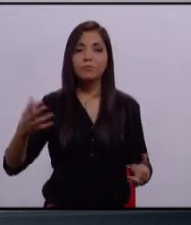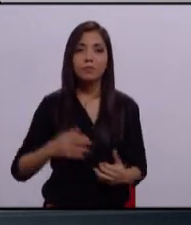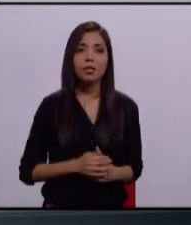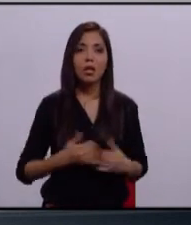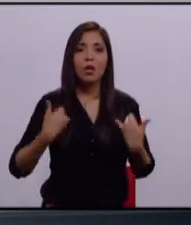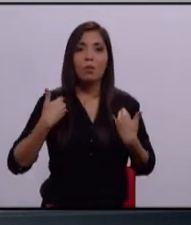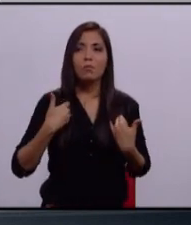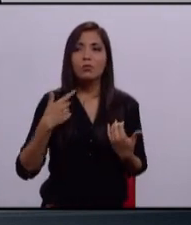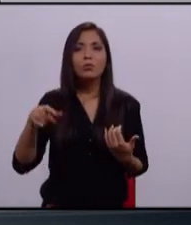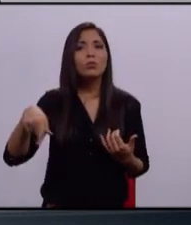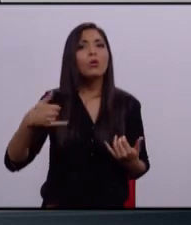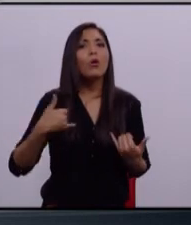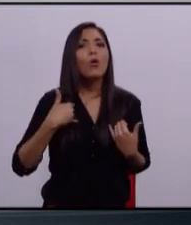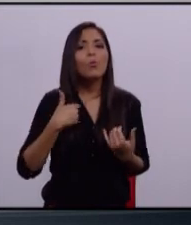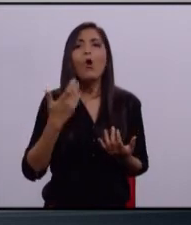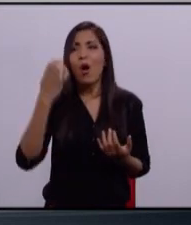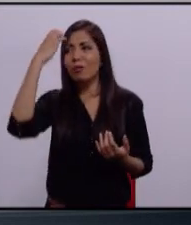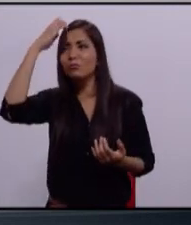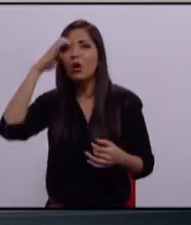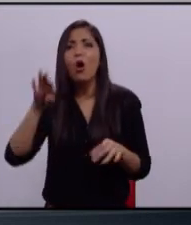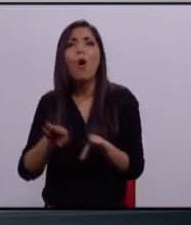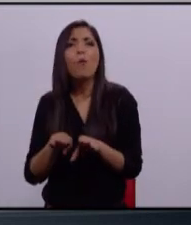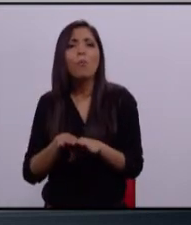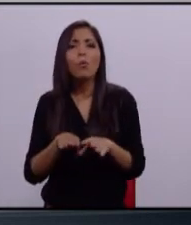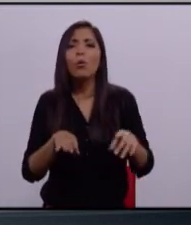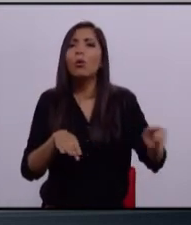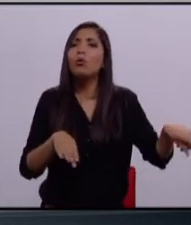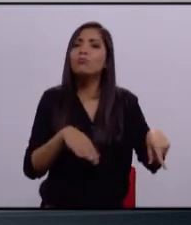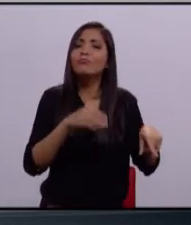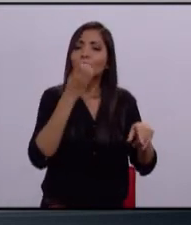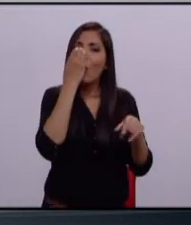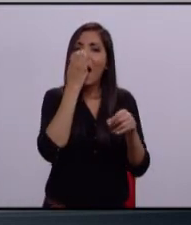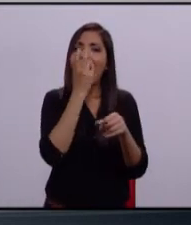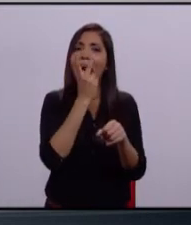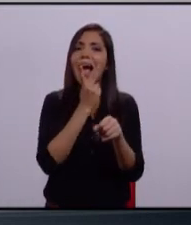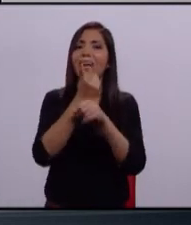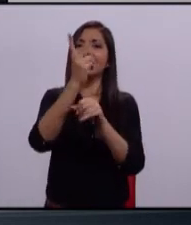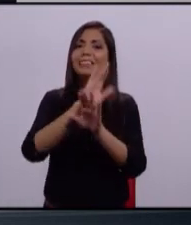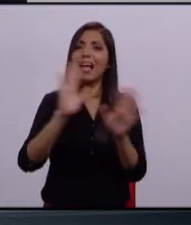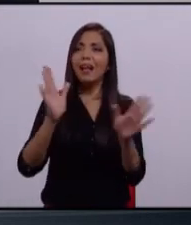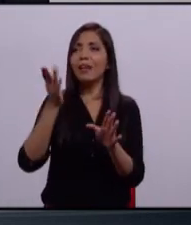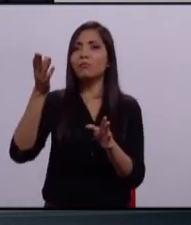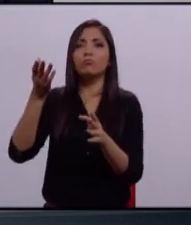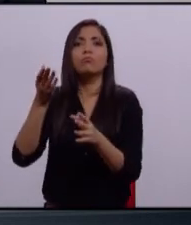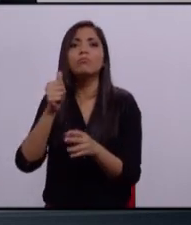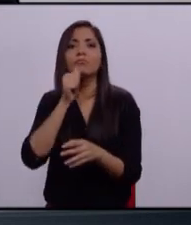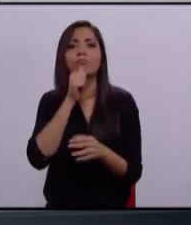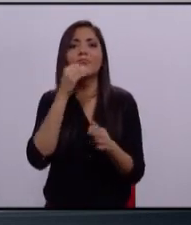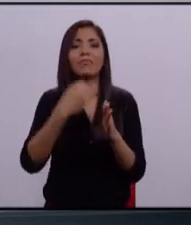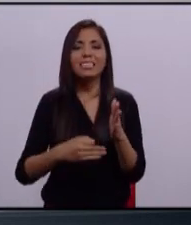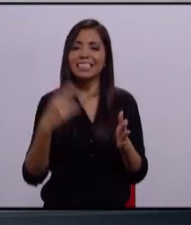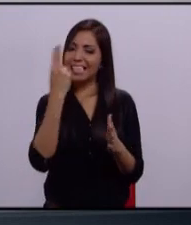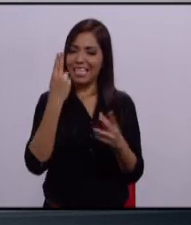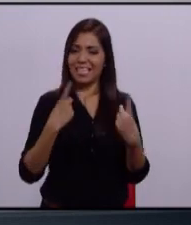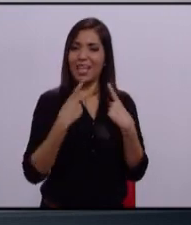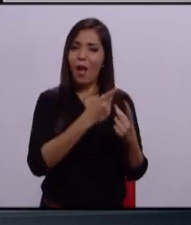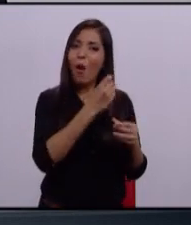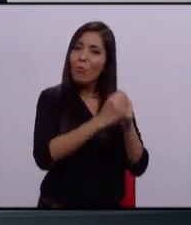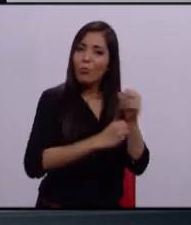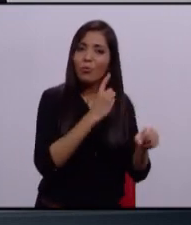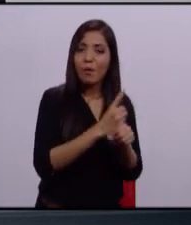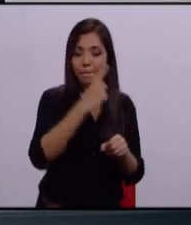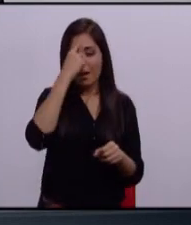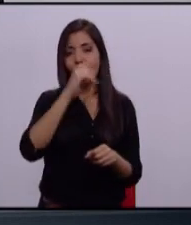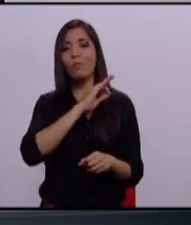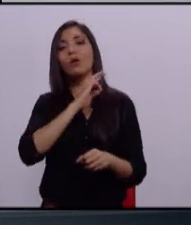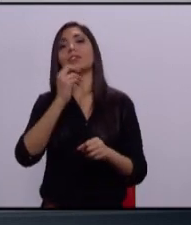qué experiencia van a tener si van saliendo de la escuela. No hay oportunidades para ellos, tenemos que generarles oportunidades, tenemos que hacer que nuestro Zapopan